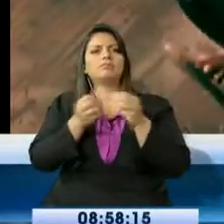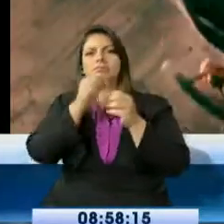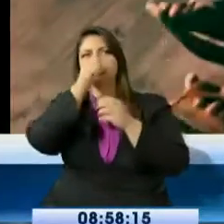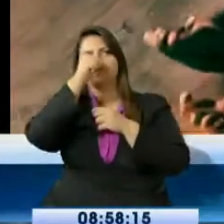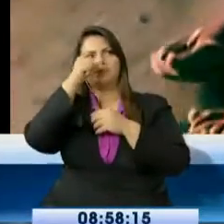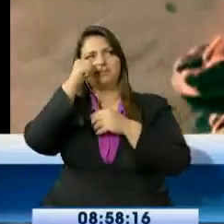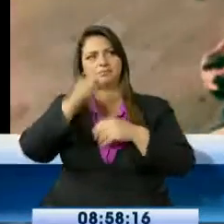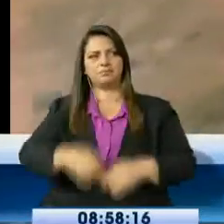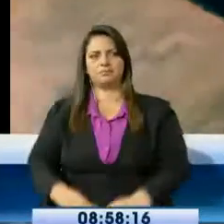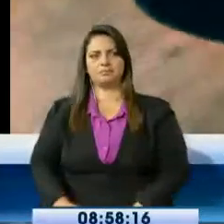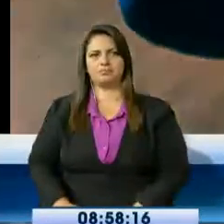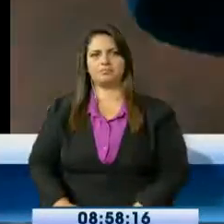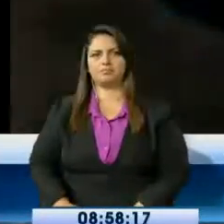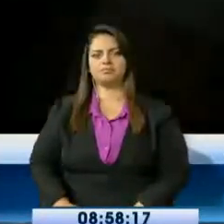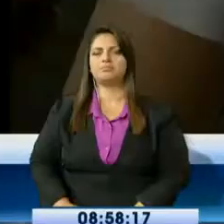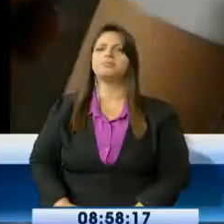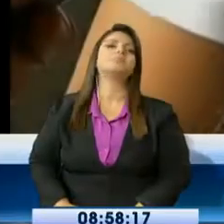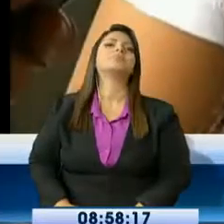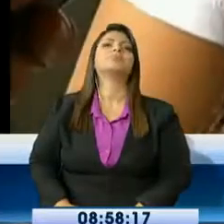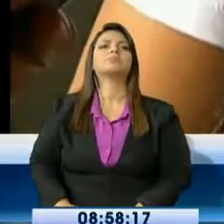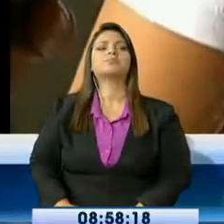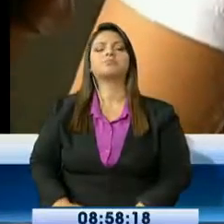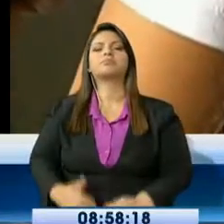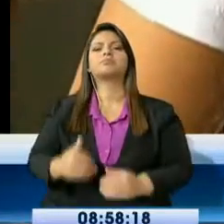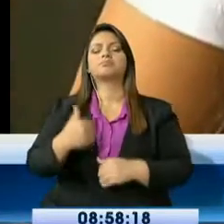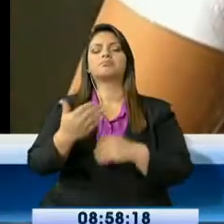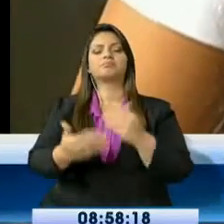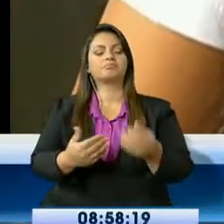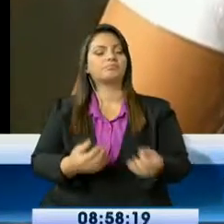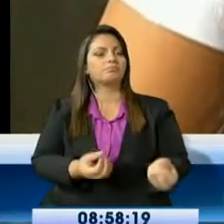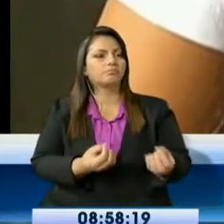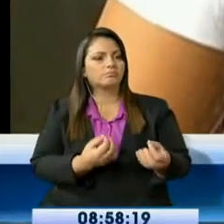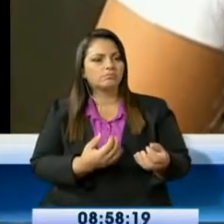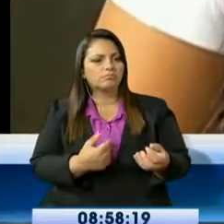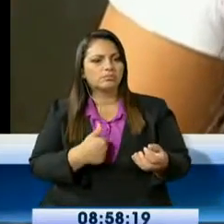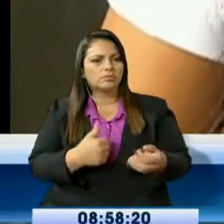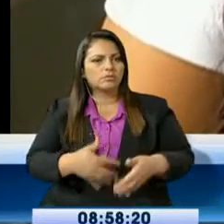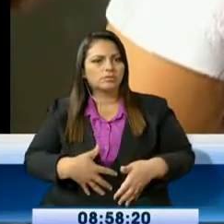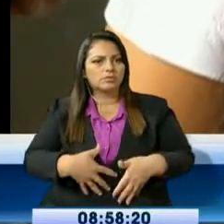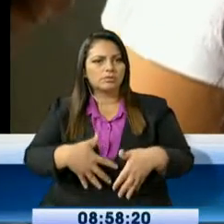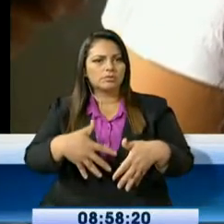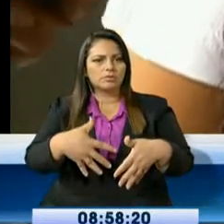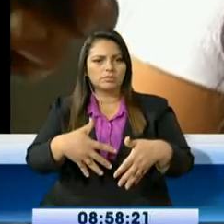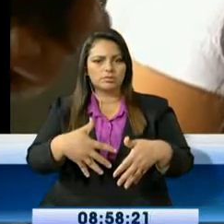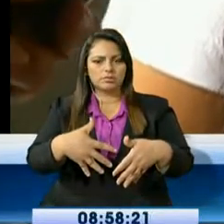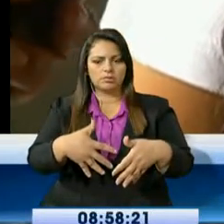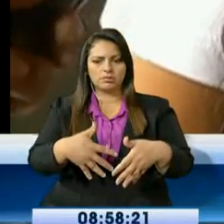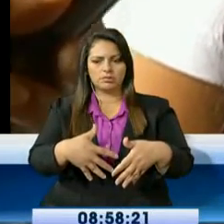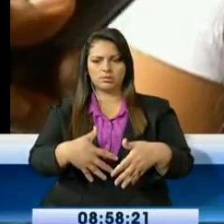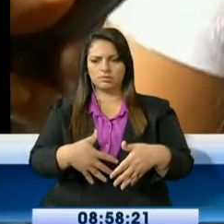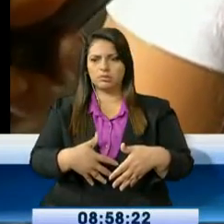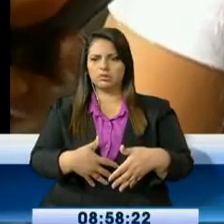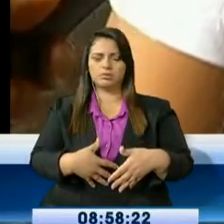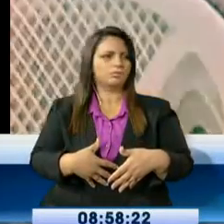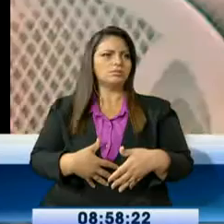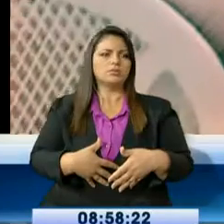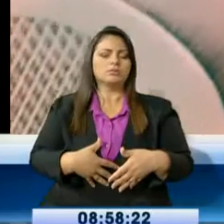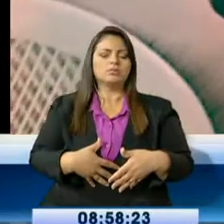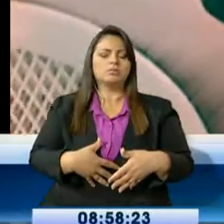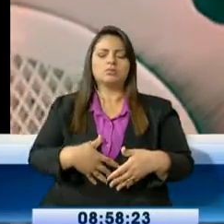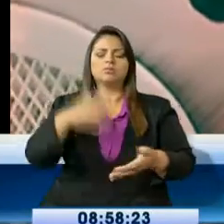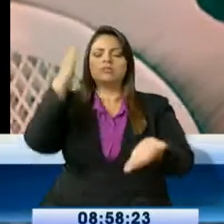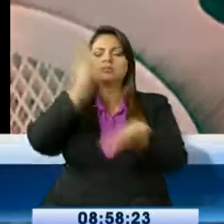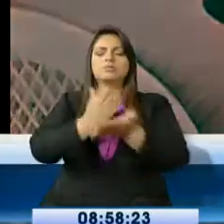que tenía siete semanas de embarazo. Me enteré que estaba embarazada, dejé de consumir. Ya a los cuatro meses me dio otra vez este por consumir. Yo